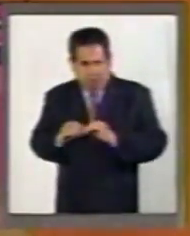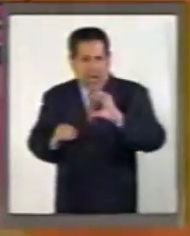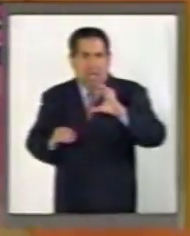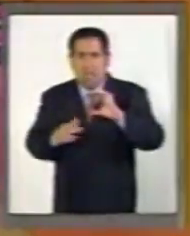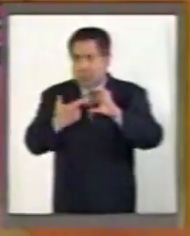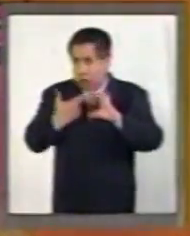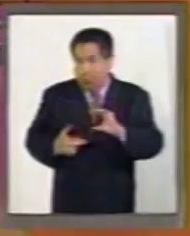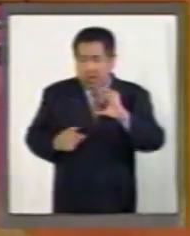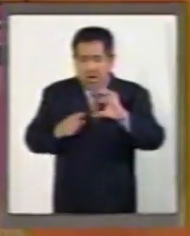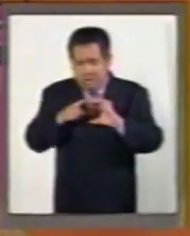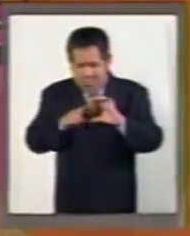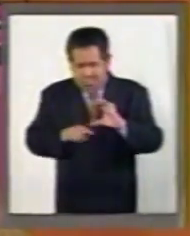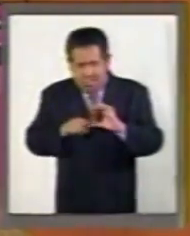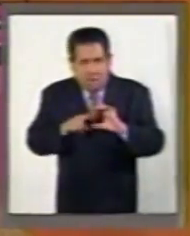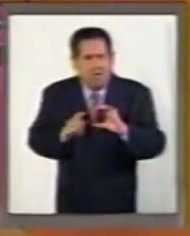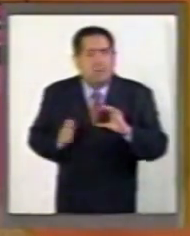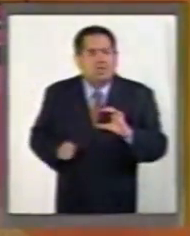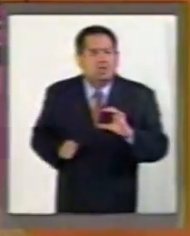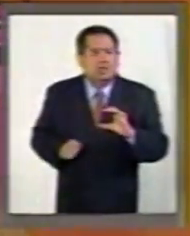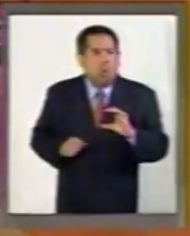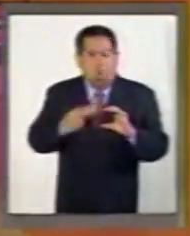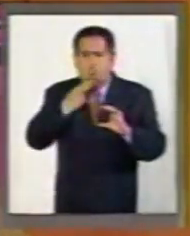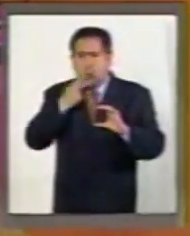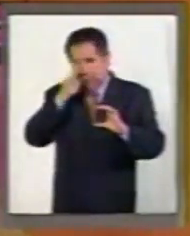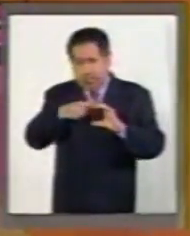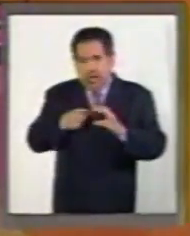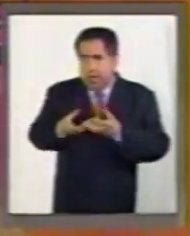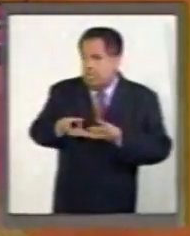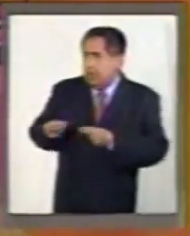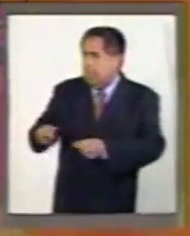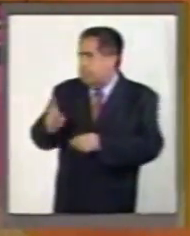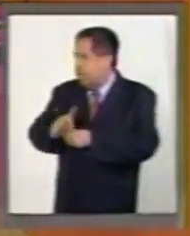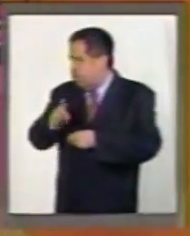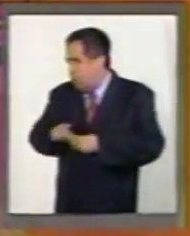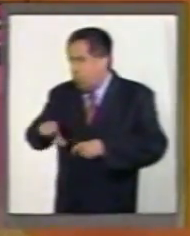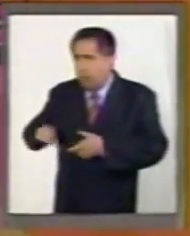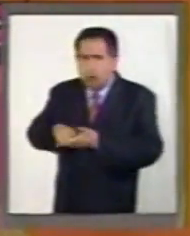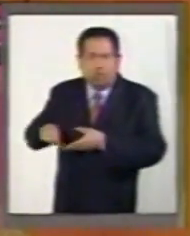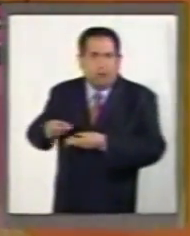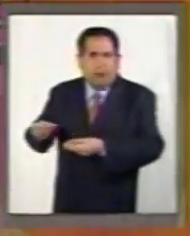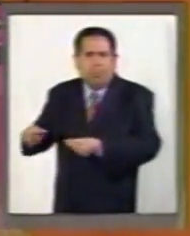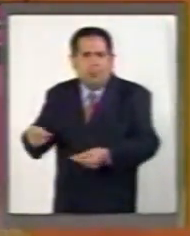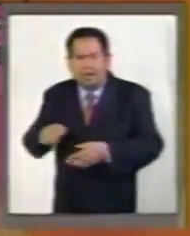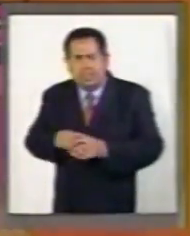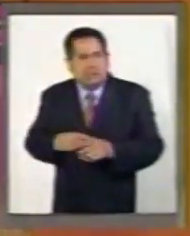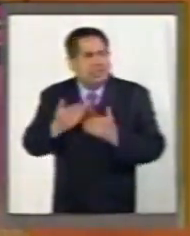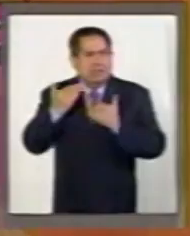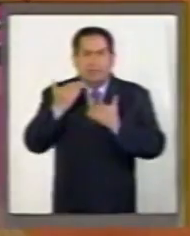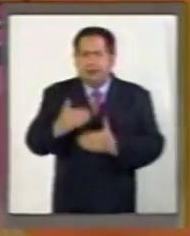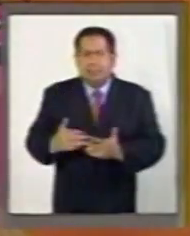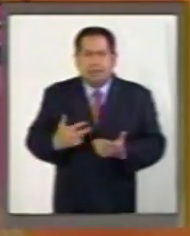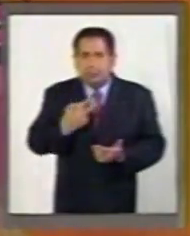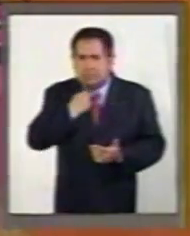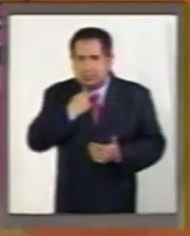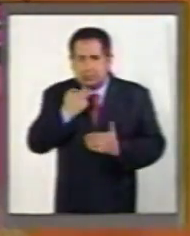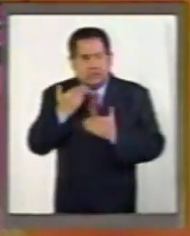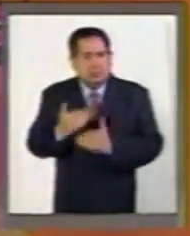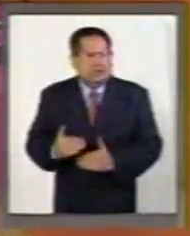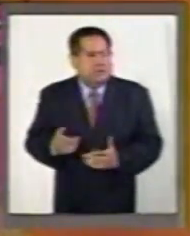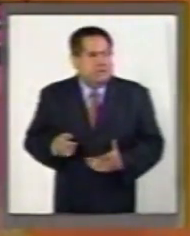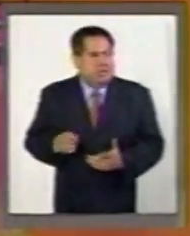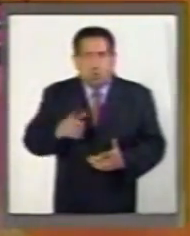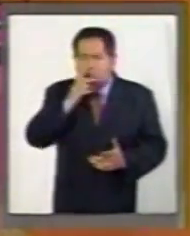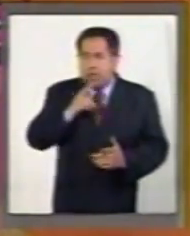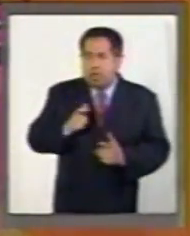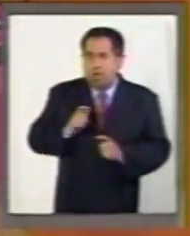parte de todo este dinero fue usado en gasto corriente y esto limita seriamente la